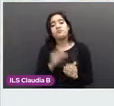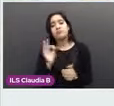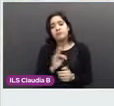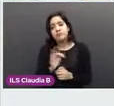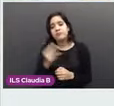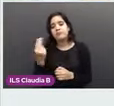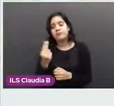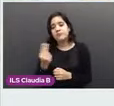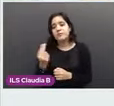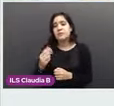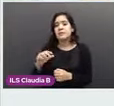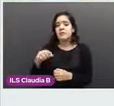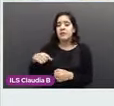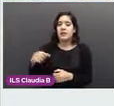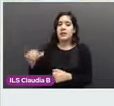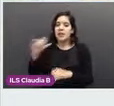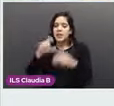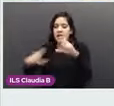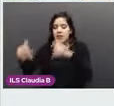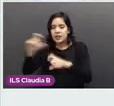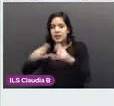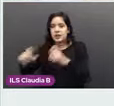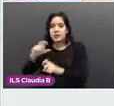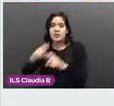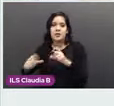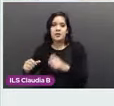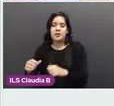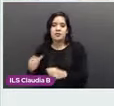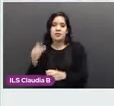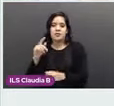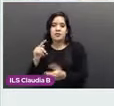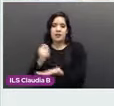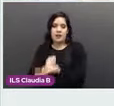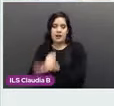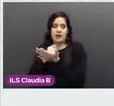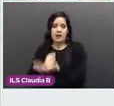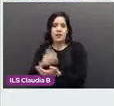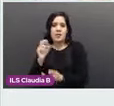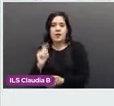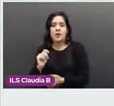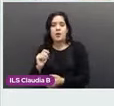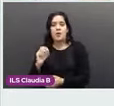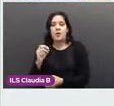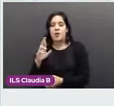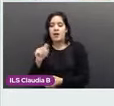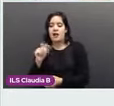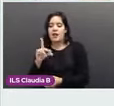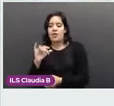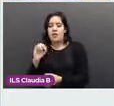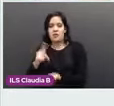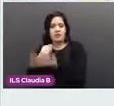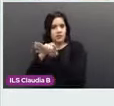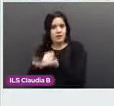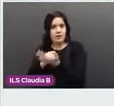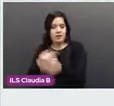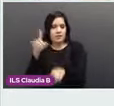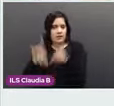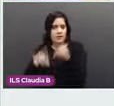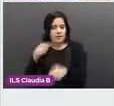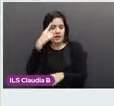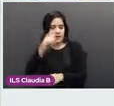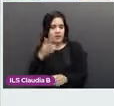quimioterapia u hormonoterapia. Si se elige una cirugía conservadora, podemos, si tiene